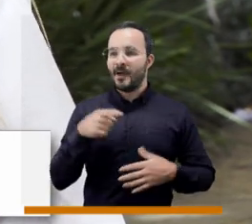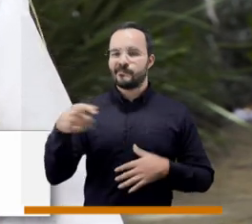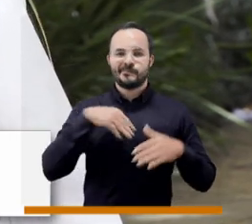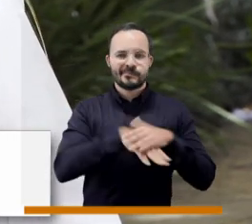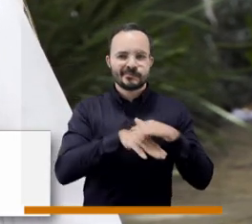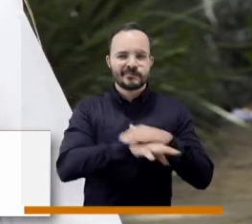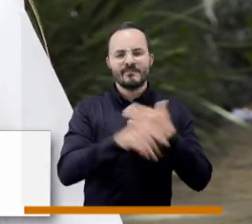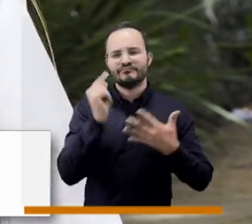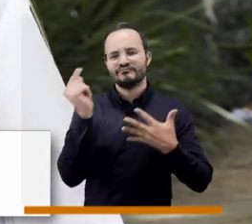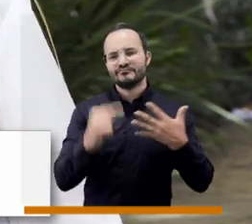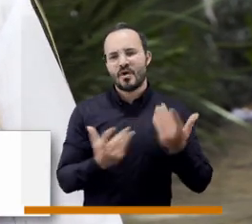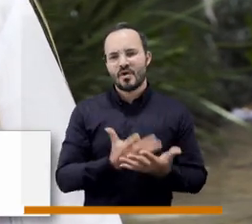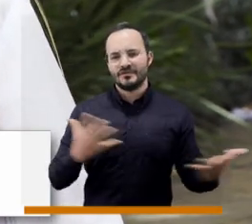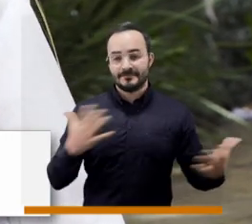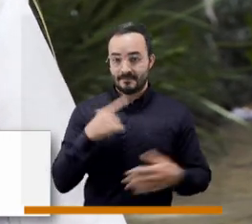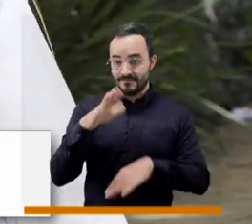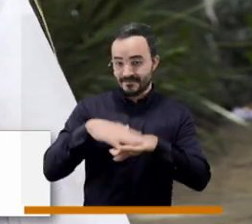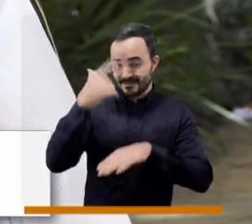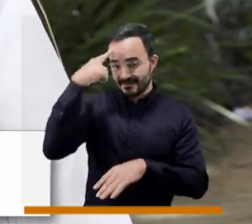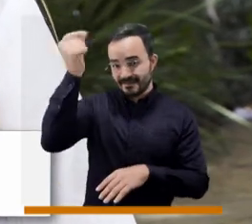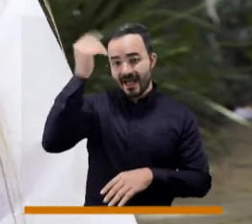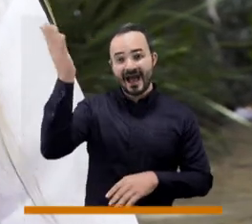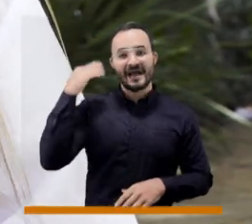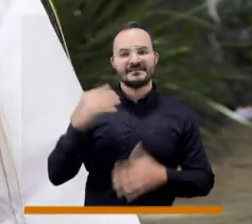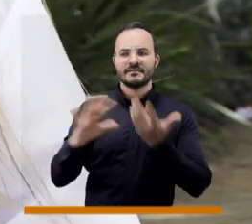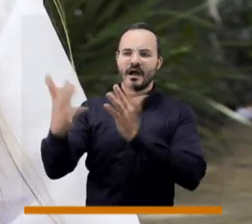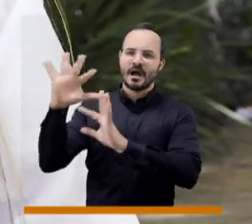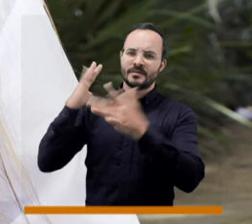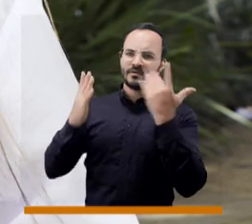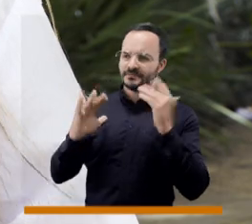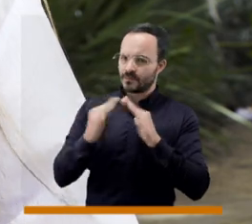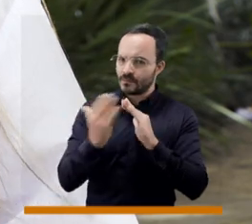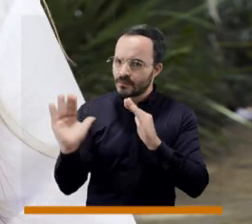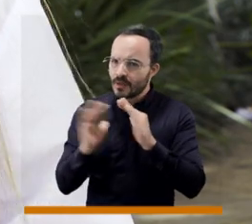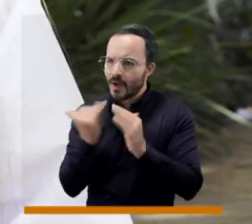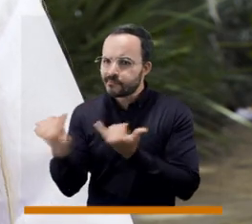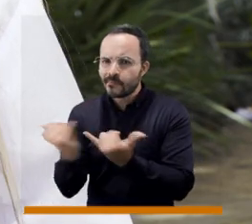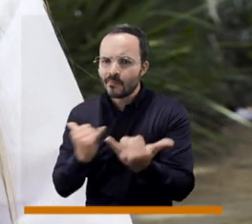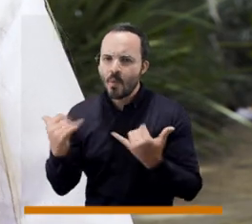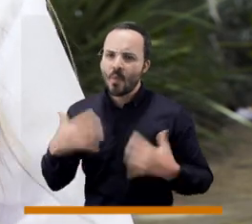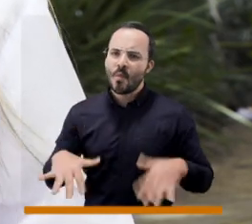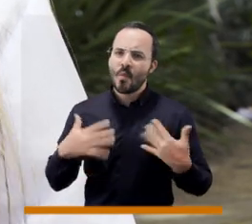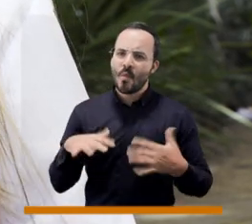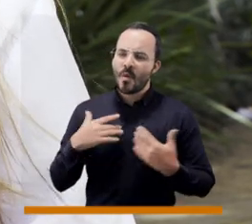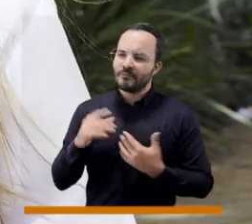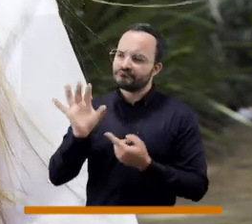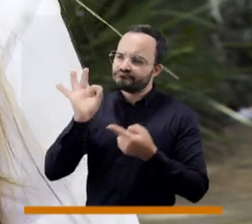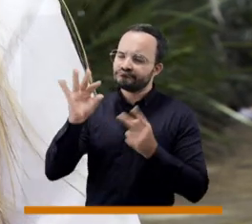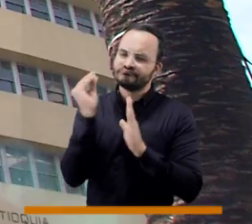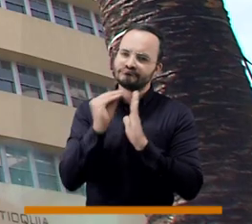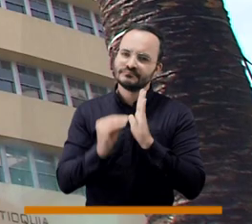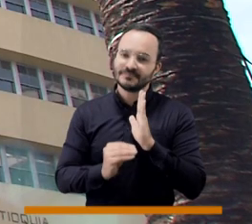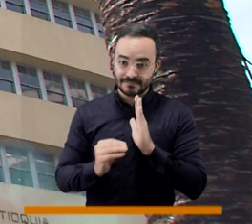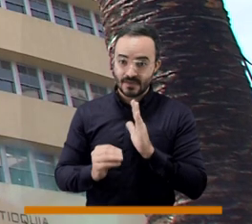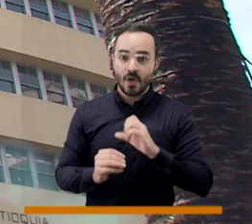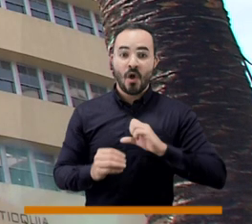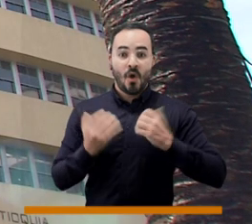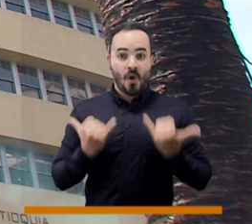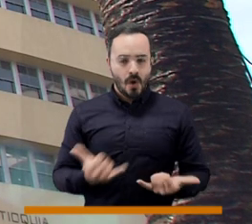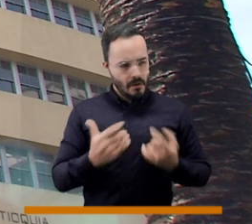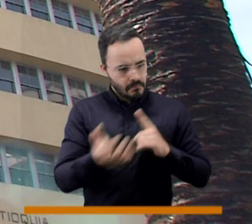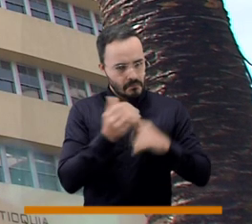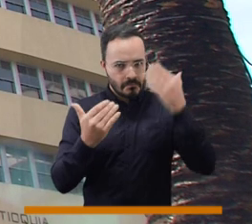hablamos de los inventarios de los árboles urbanos. Hoy descubrimos que Medellín también tiene inventarios de esculturas públicas.